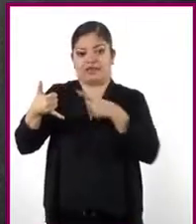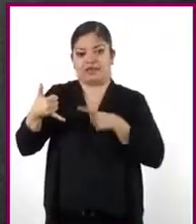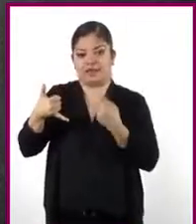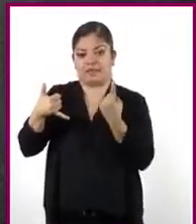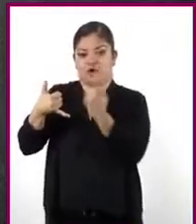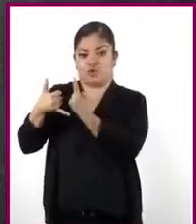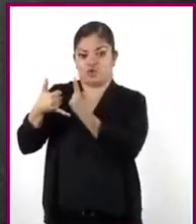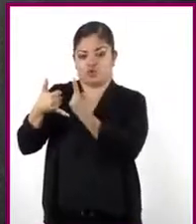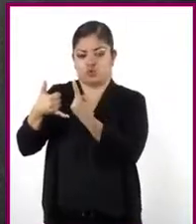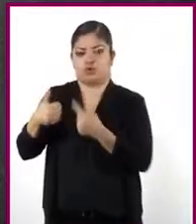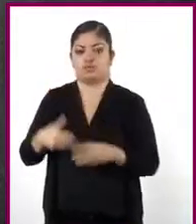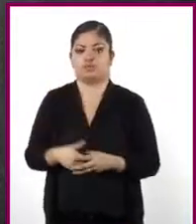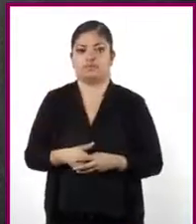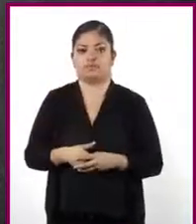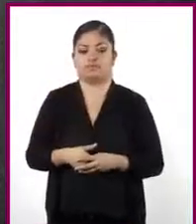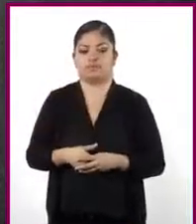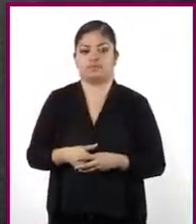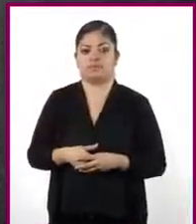denominador.